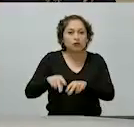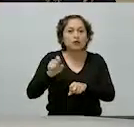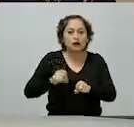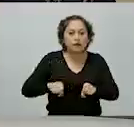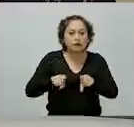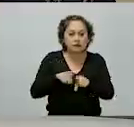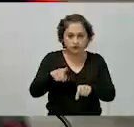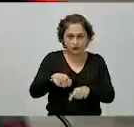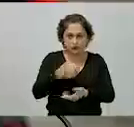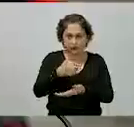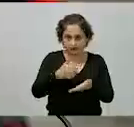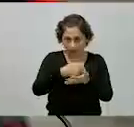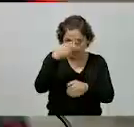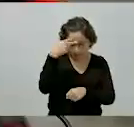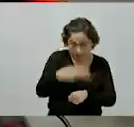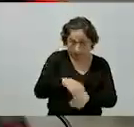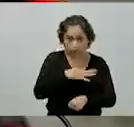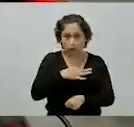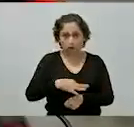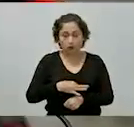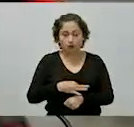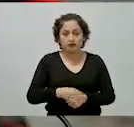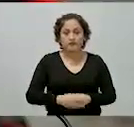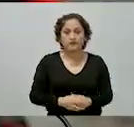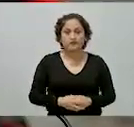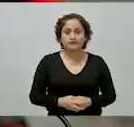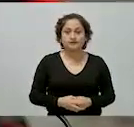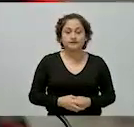Como aquí se ha dicho,